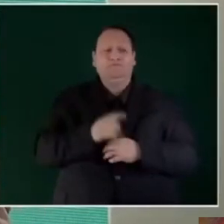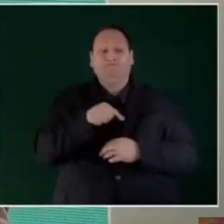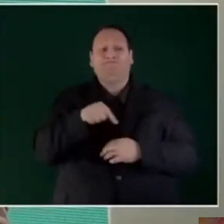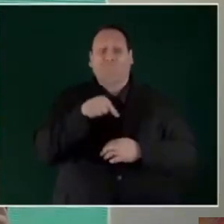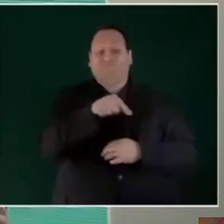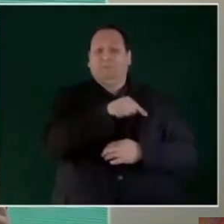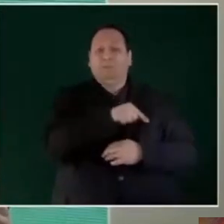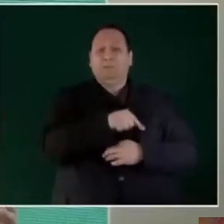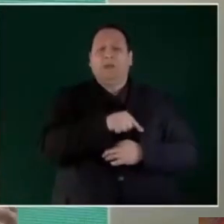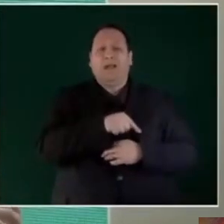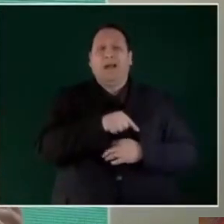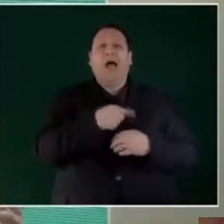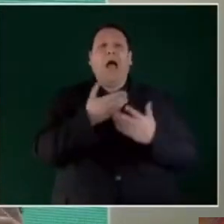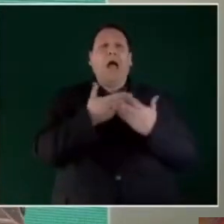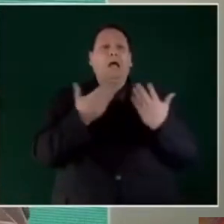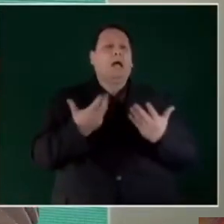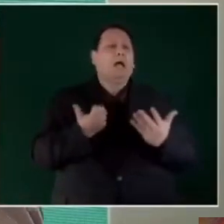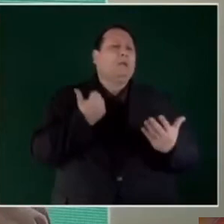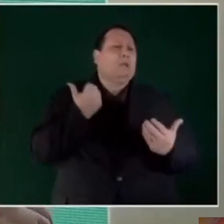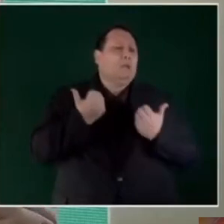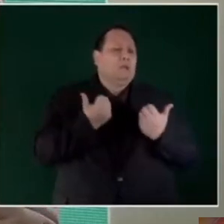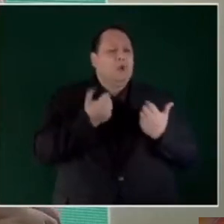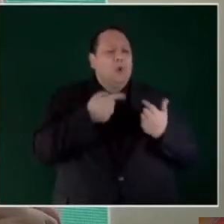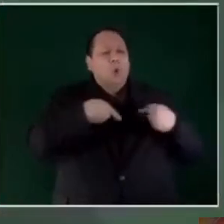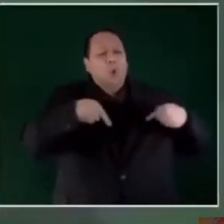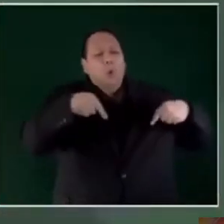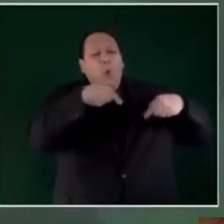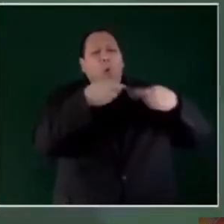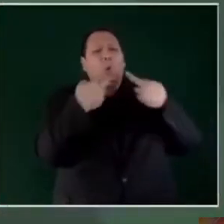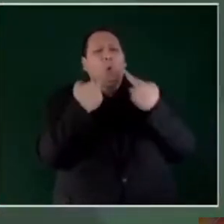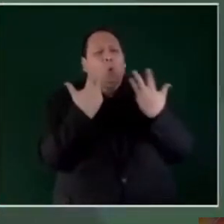van a aprovechar para reunirse